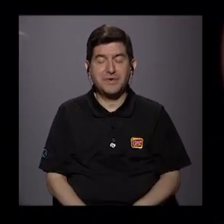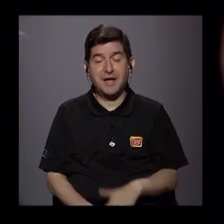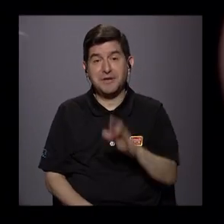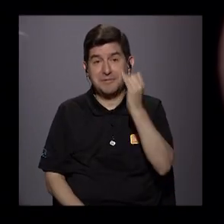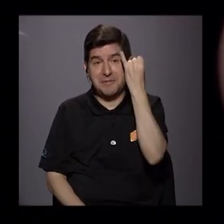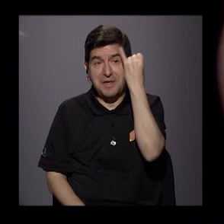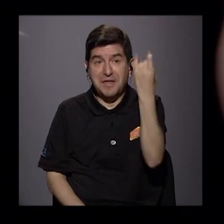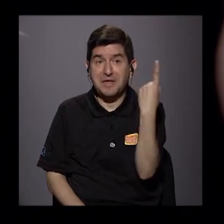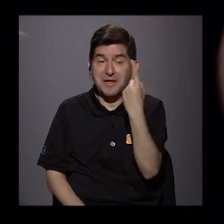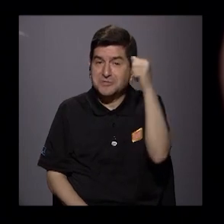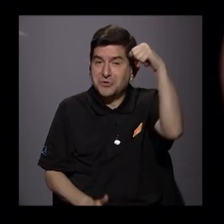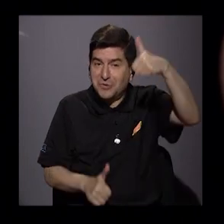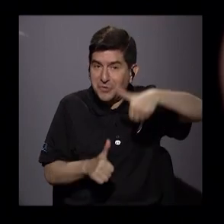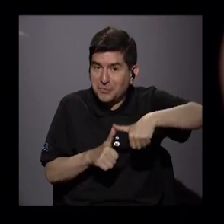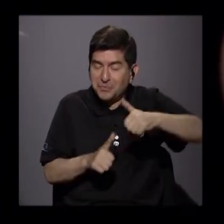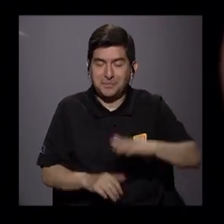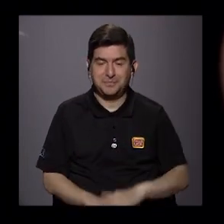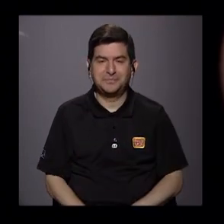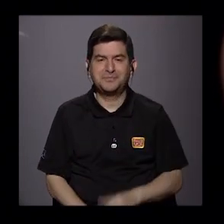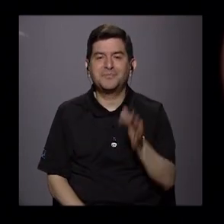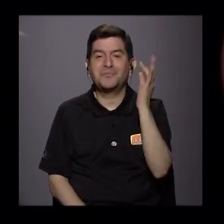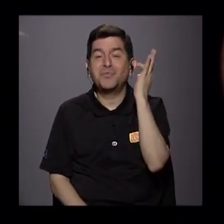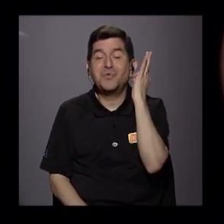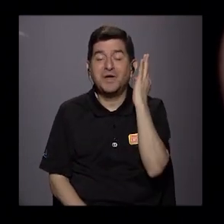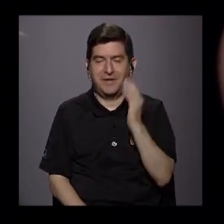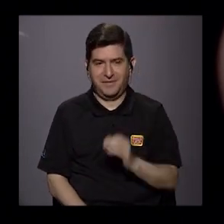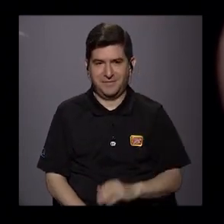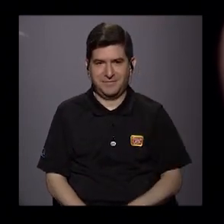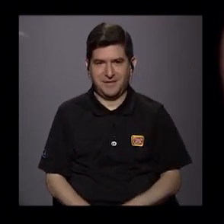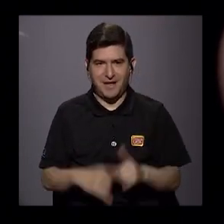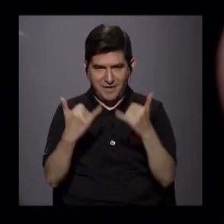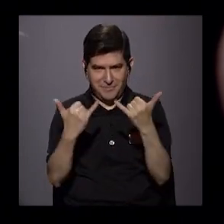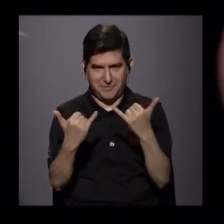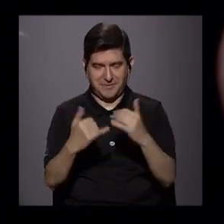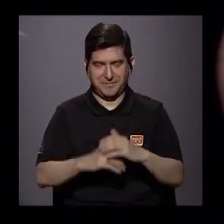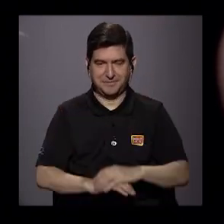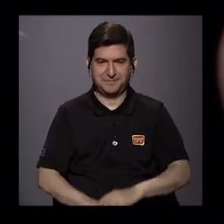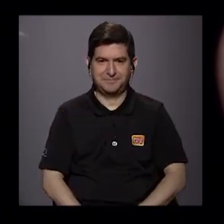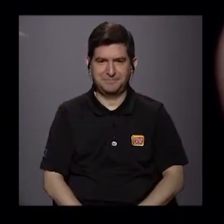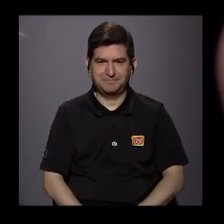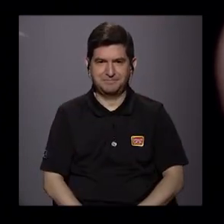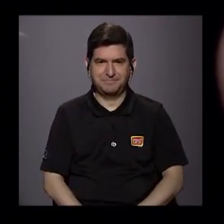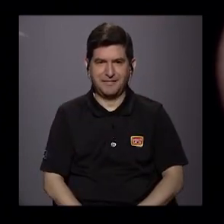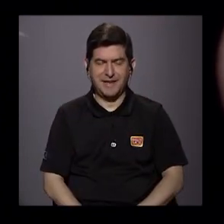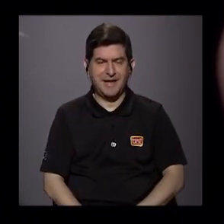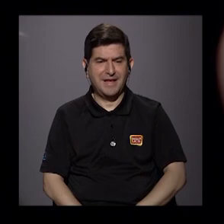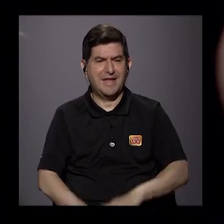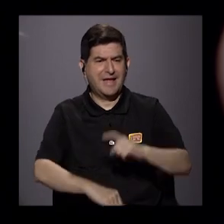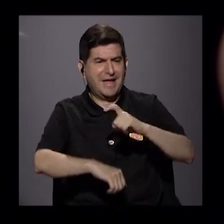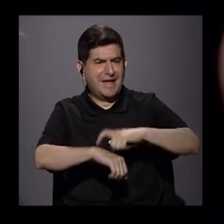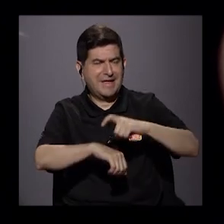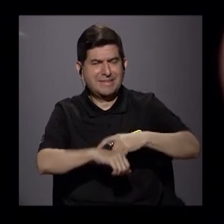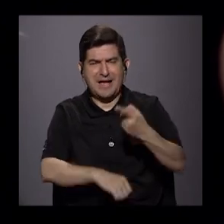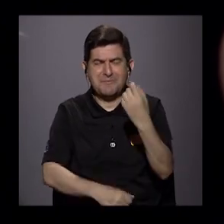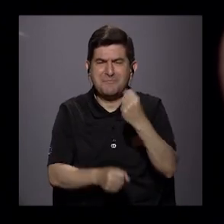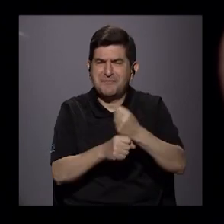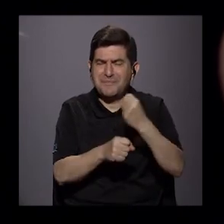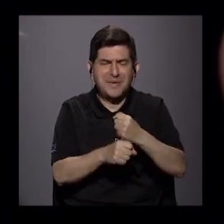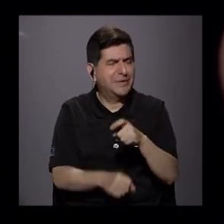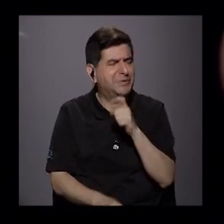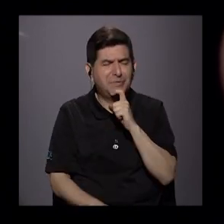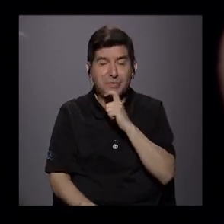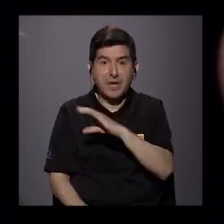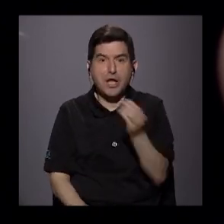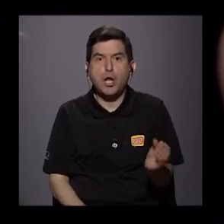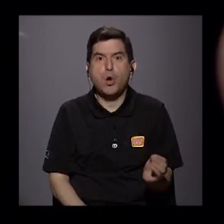nuestra audiencia. Las mujeres, ¿verdad? Viven una etapa de desempleo muy compleja, los jóvenes